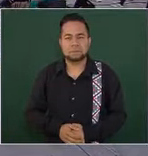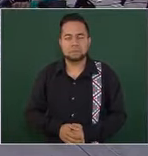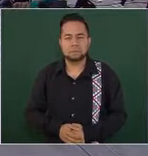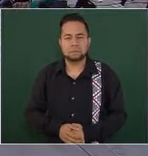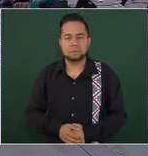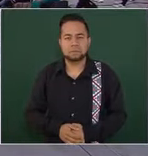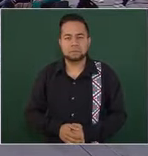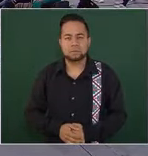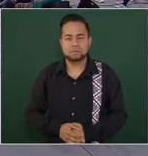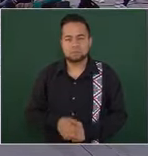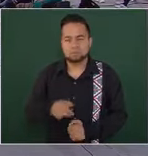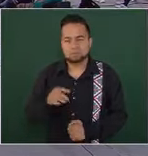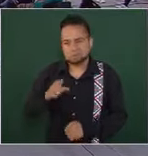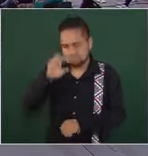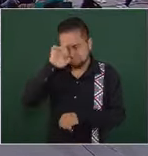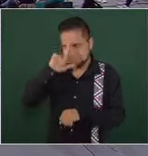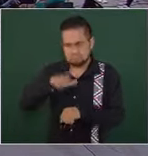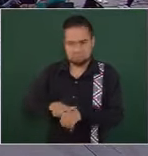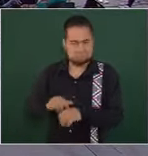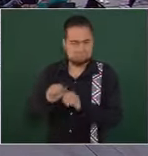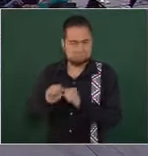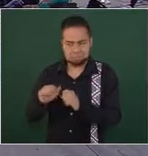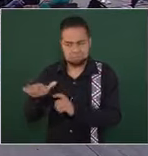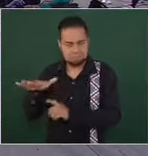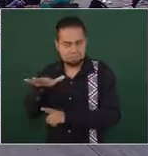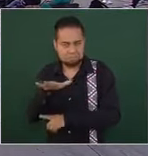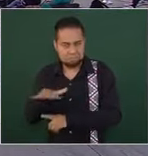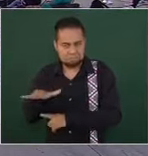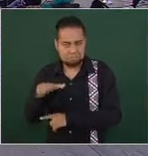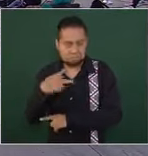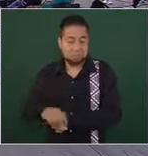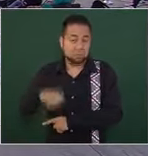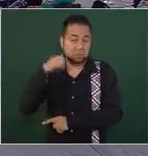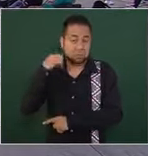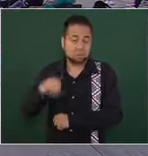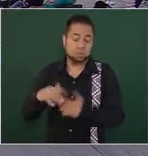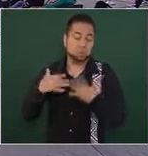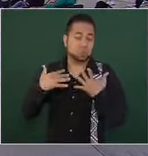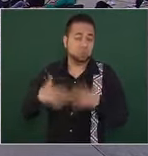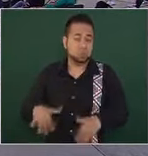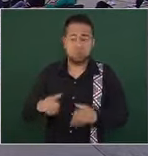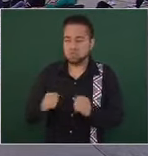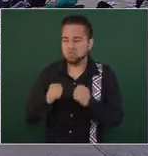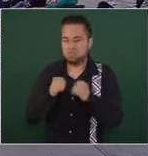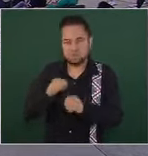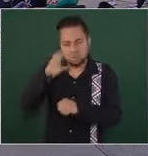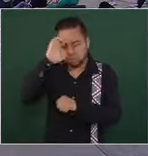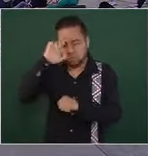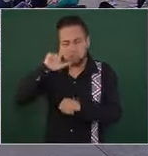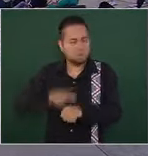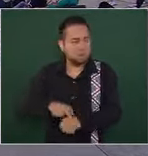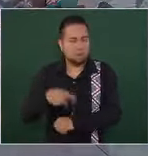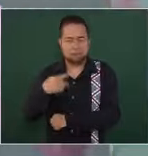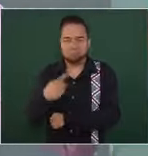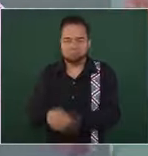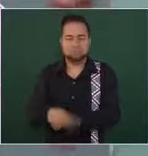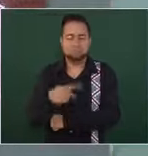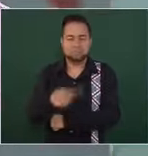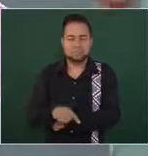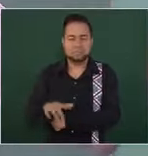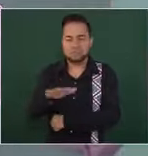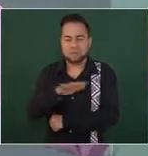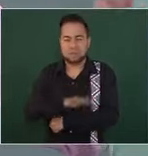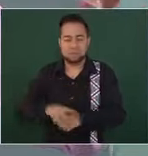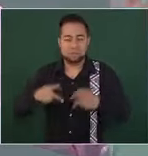las culturas son tan fuertes las culturas como en Oaxaca donde la